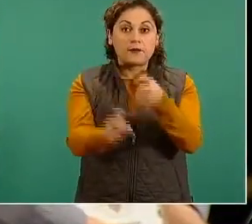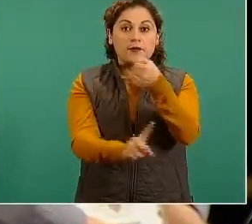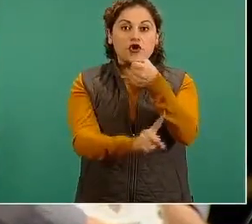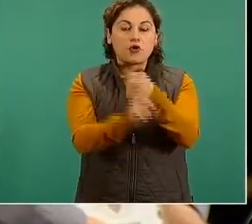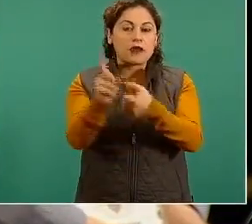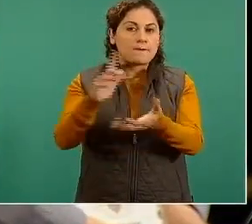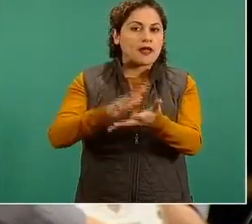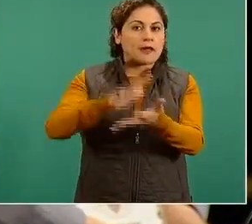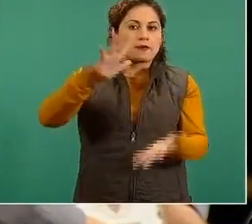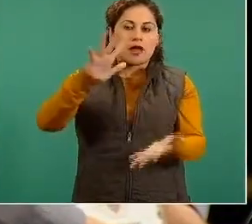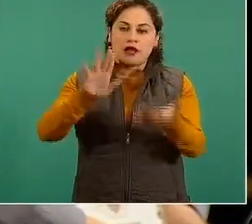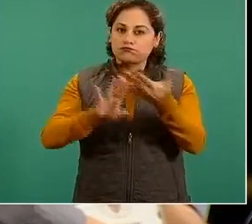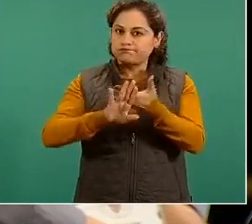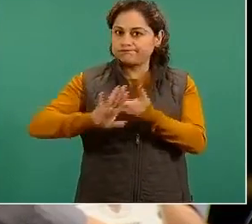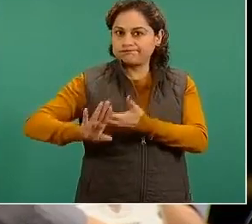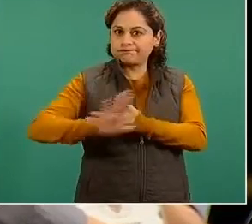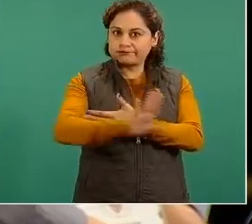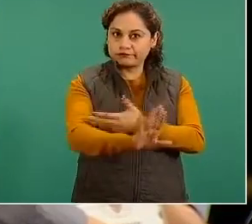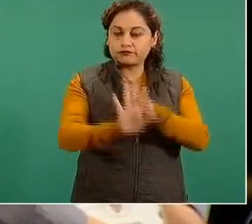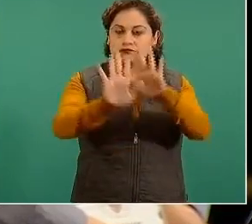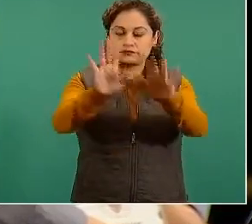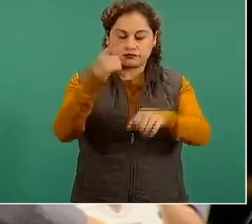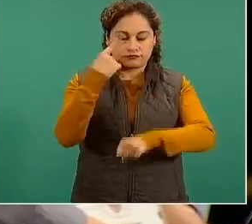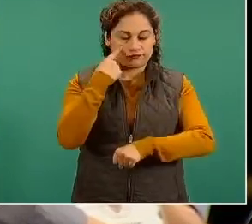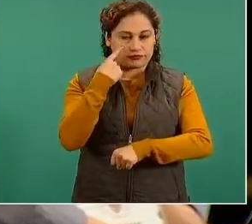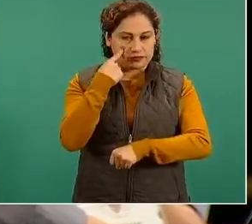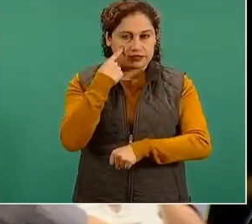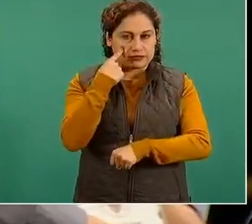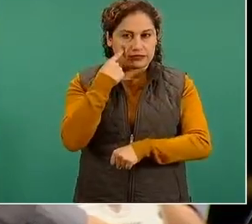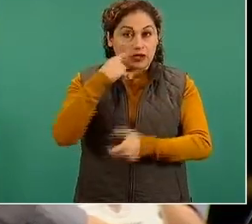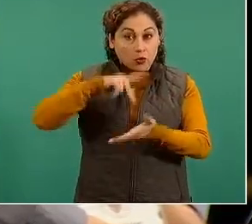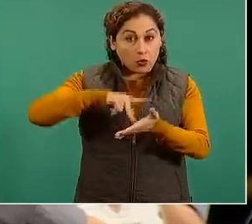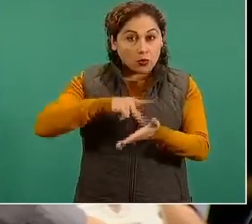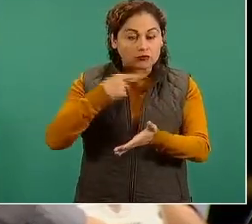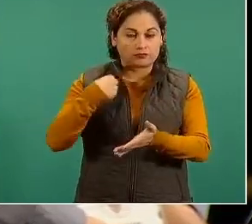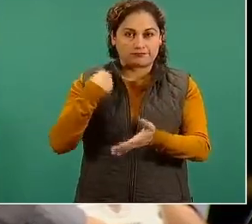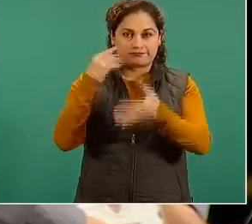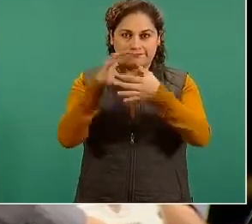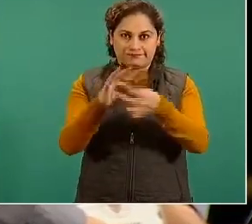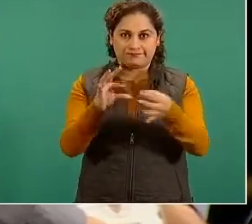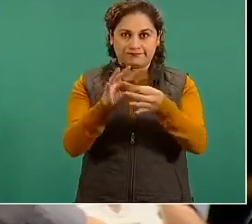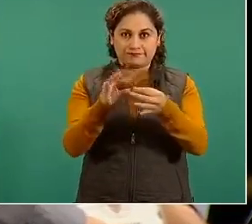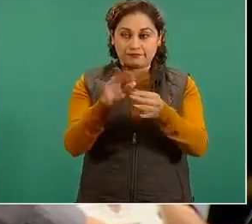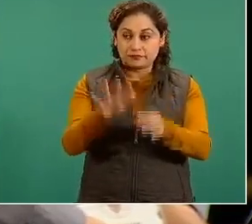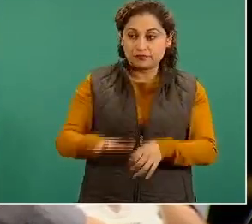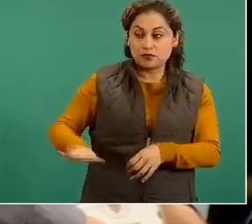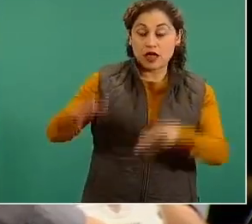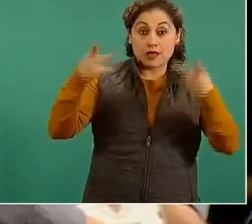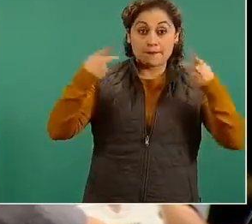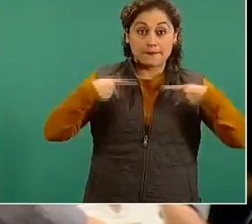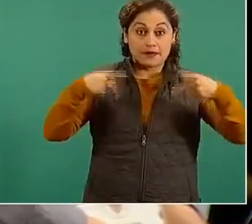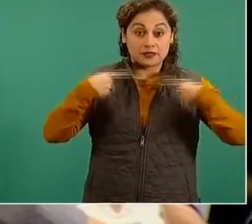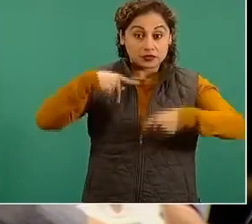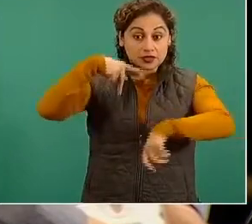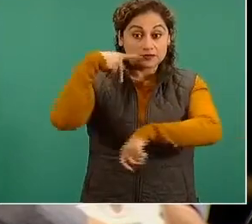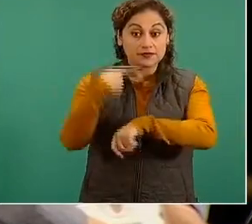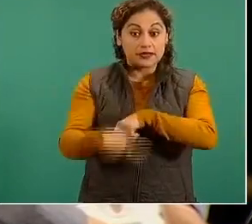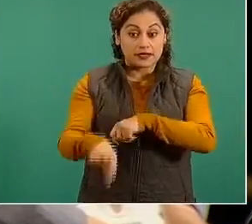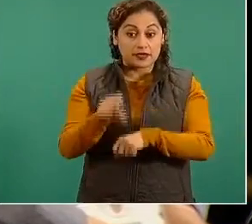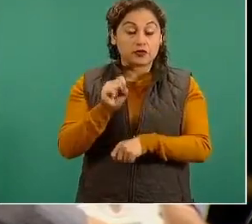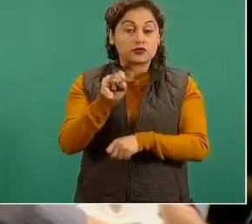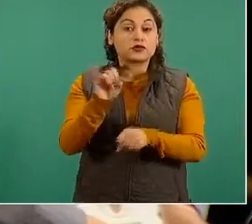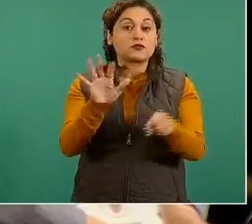Pero, volvemos al mismo punto, estas personas están expuestas precisamente en estas agresiones e incluso